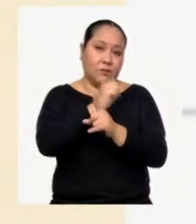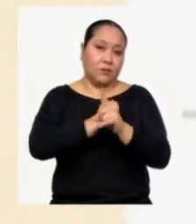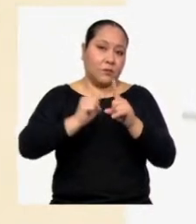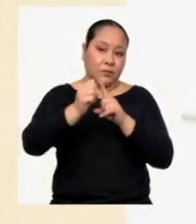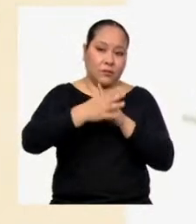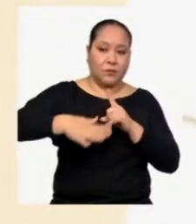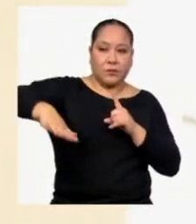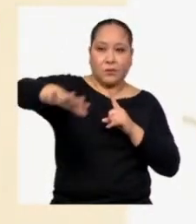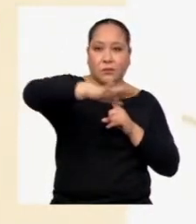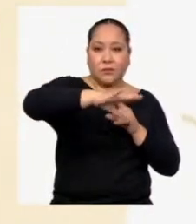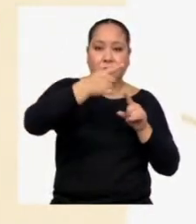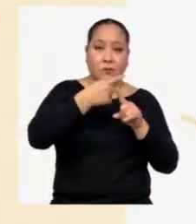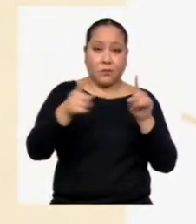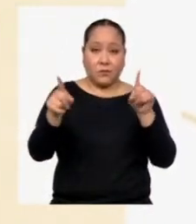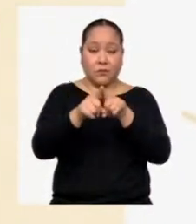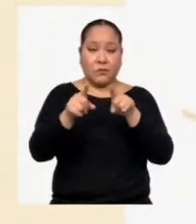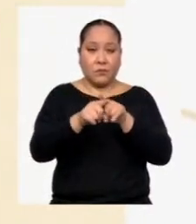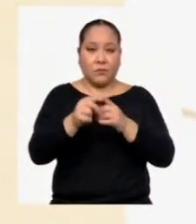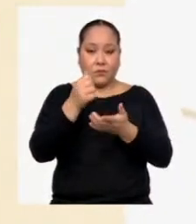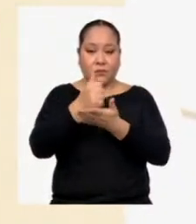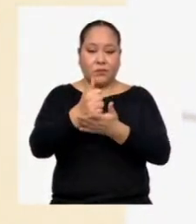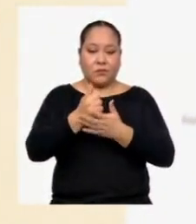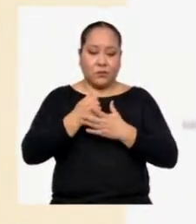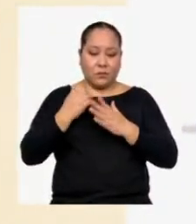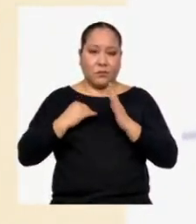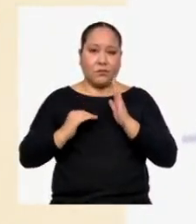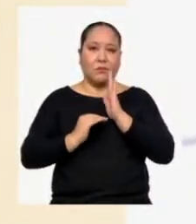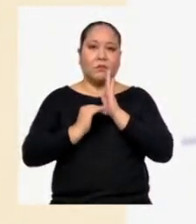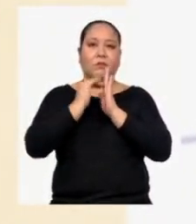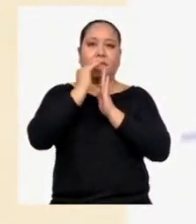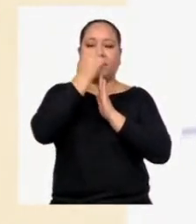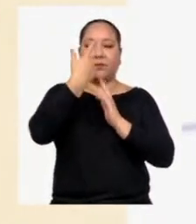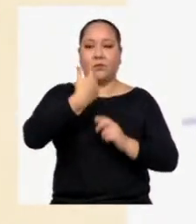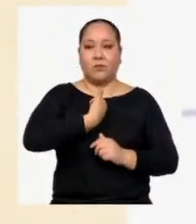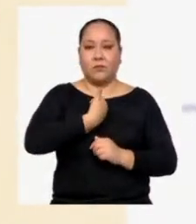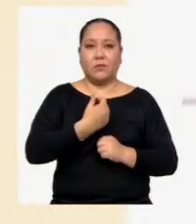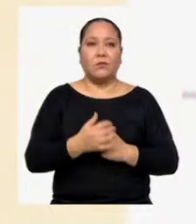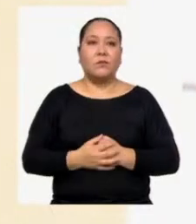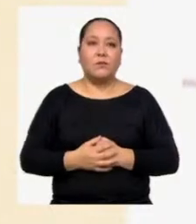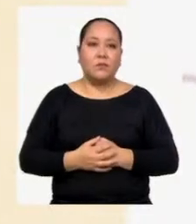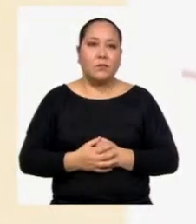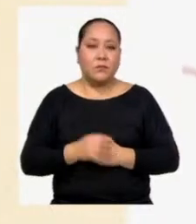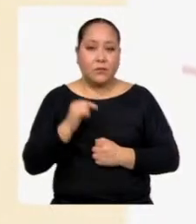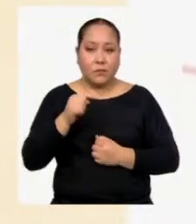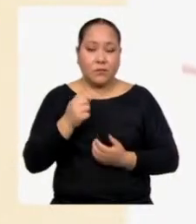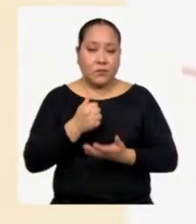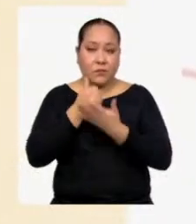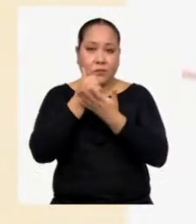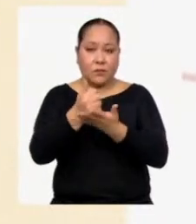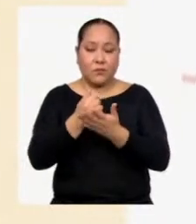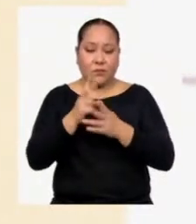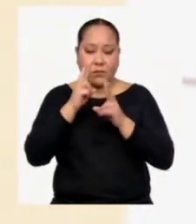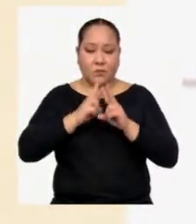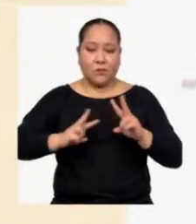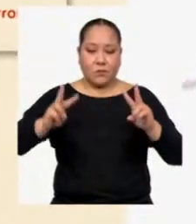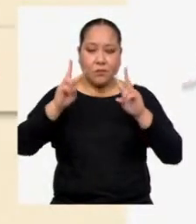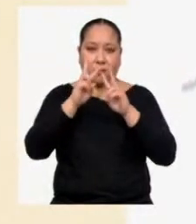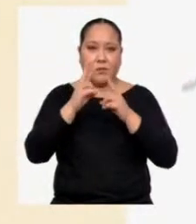general Y por el otro, nos enriquece también a nivel personal Pues fomenta nuestros valores